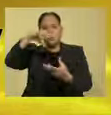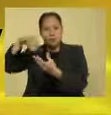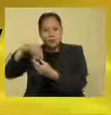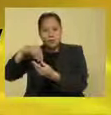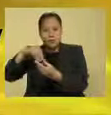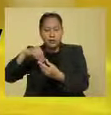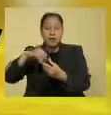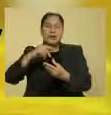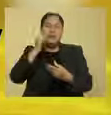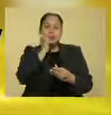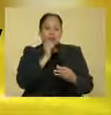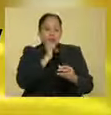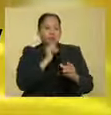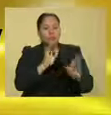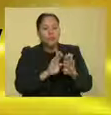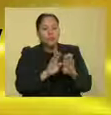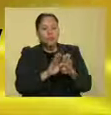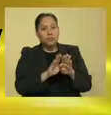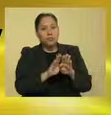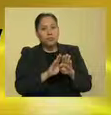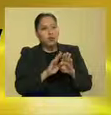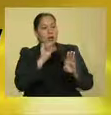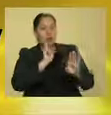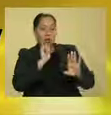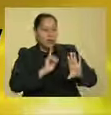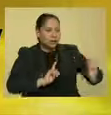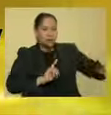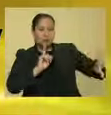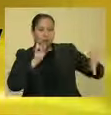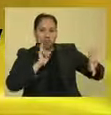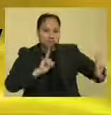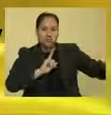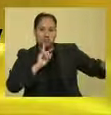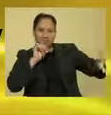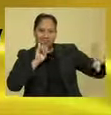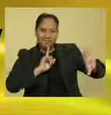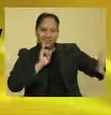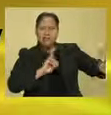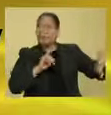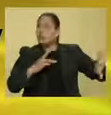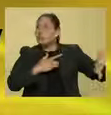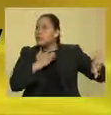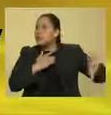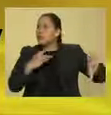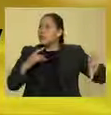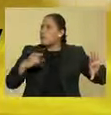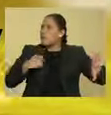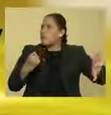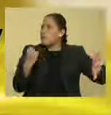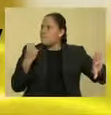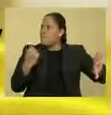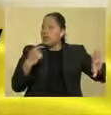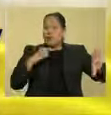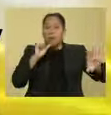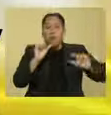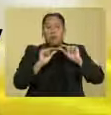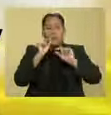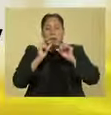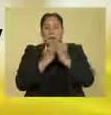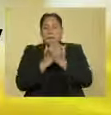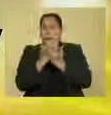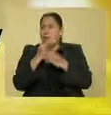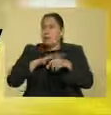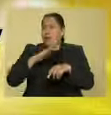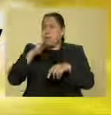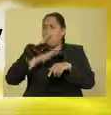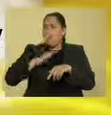estaba como empujando y colocando contra la pared a la mujer, porque de alguna manera sentía que si alcanzaba cierto desarrollo, cierta plenitud